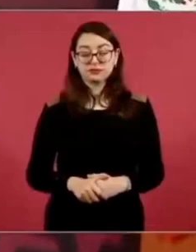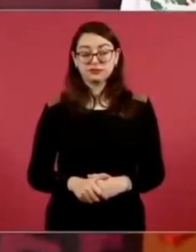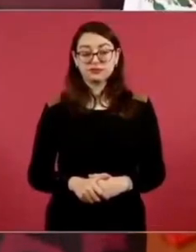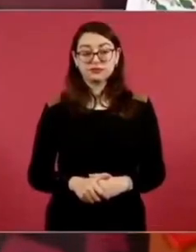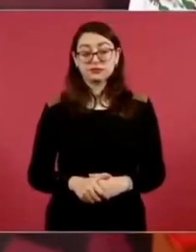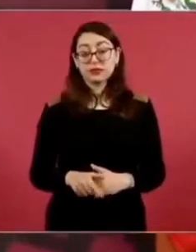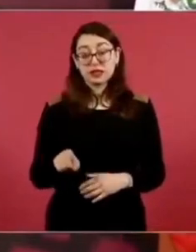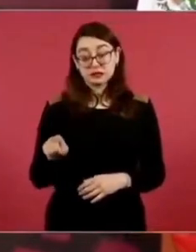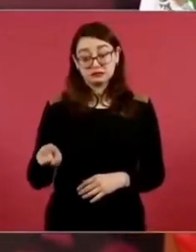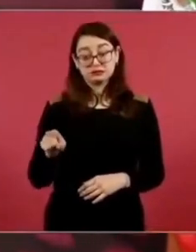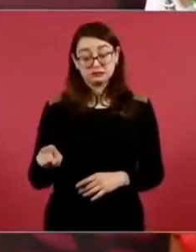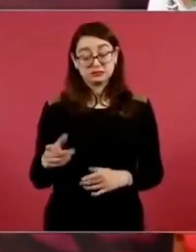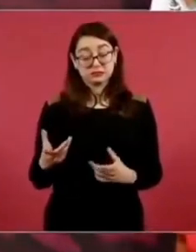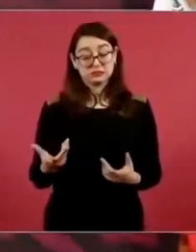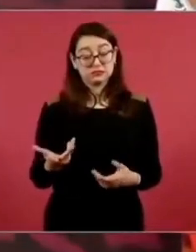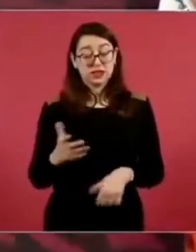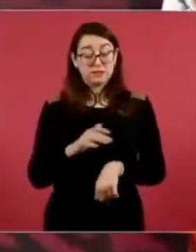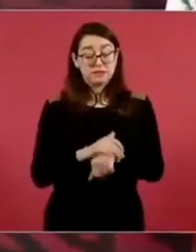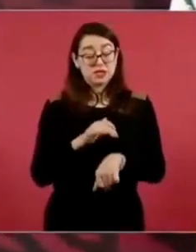Salinas.